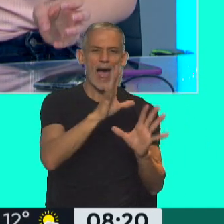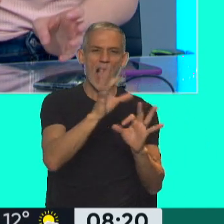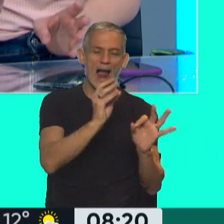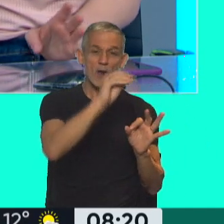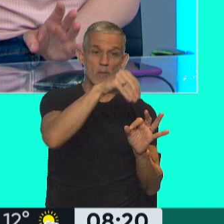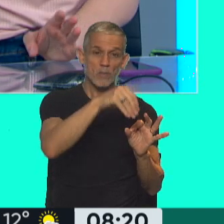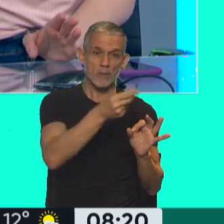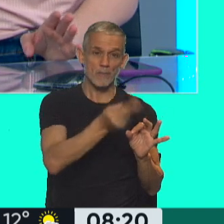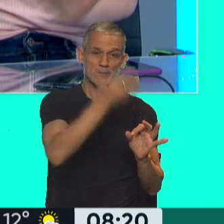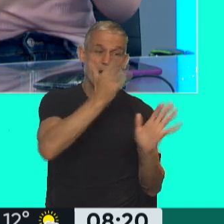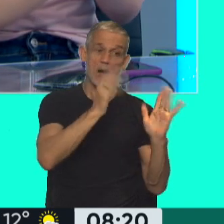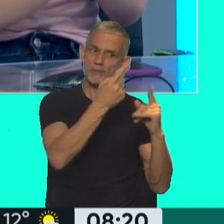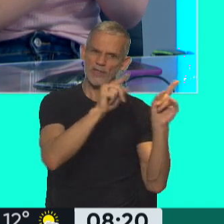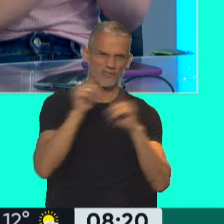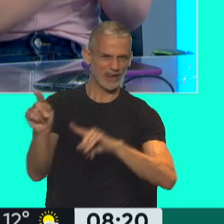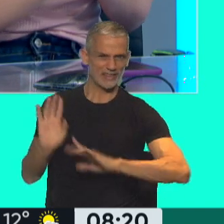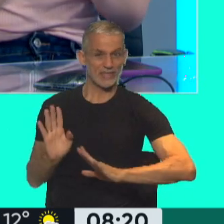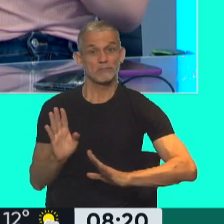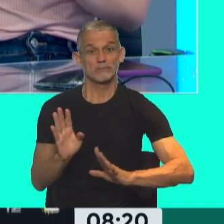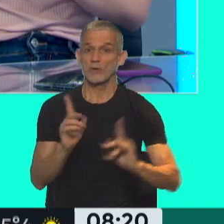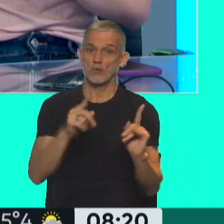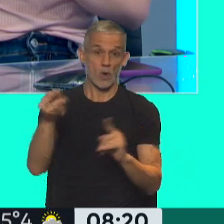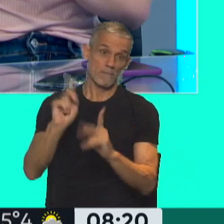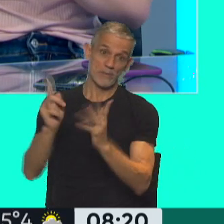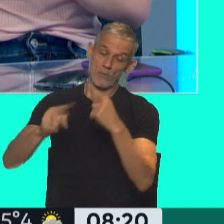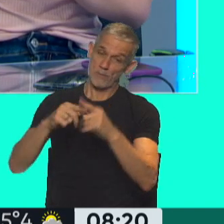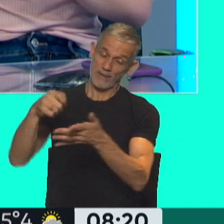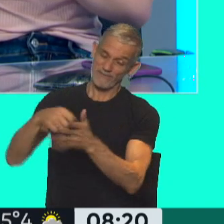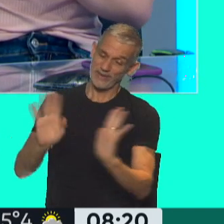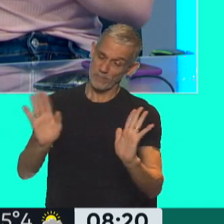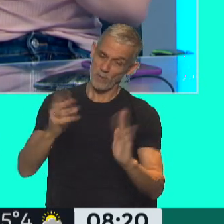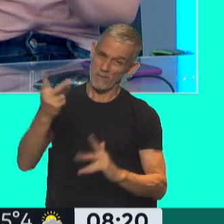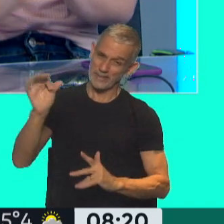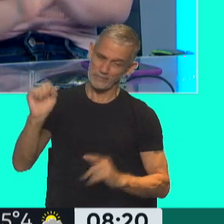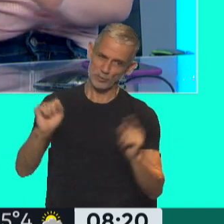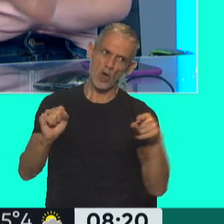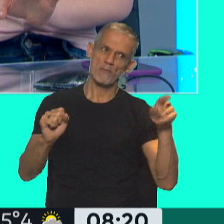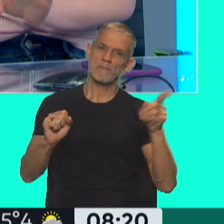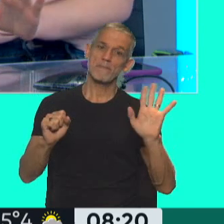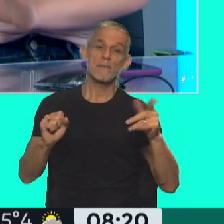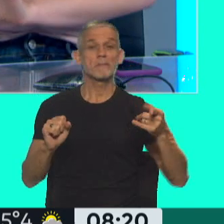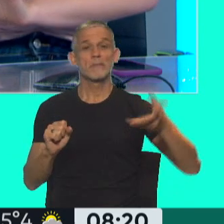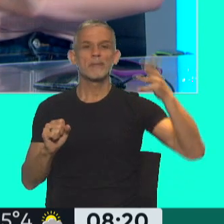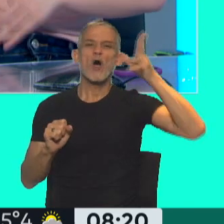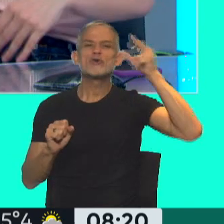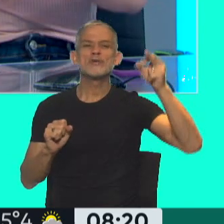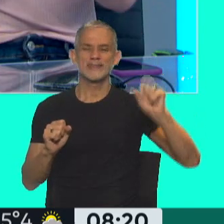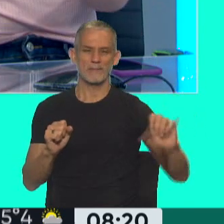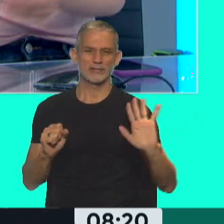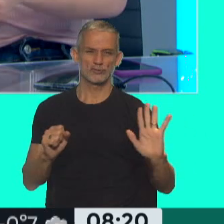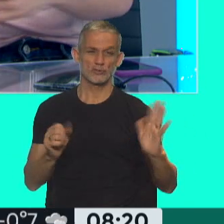componente más para decir, ah, pero este yogur es otro. No es el que acabamos de firmar por 20 pesos por tres meses. Te lo voy a llevar a 80.